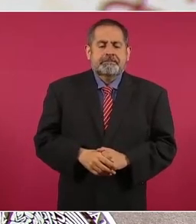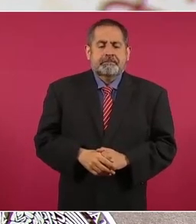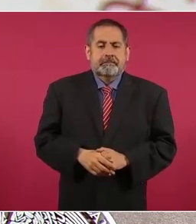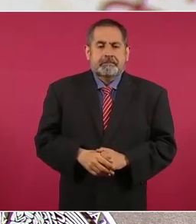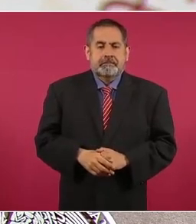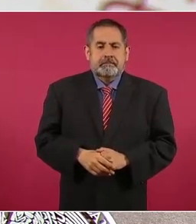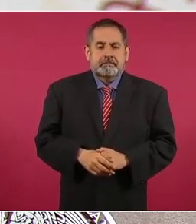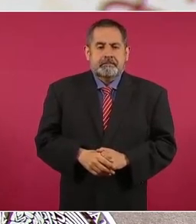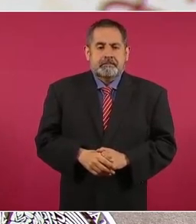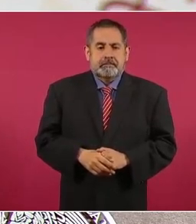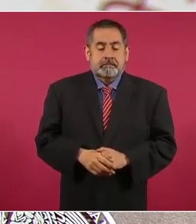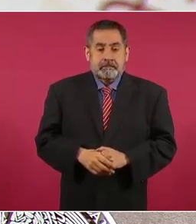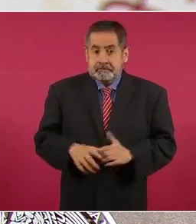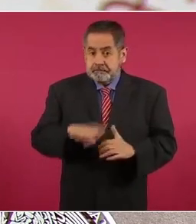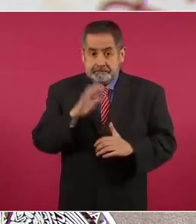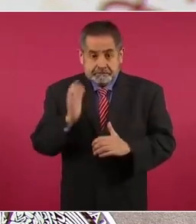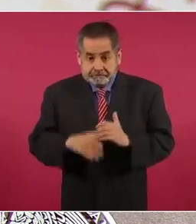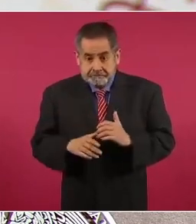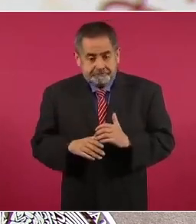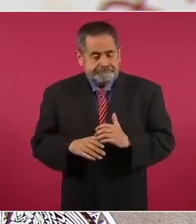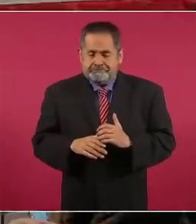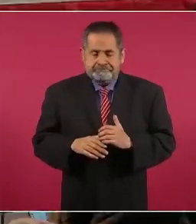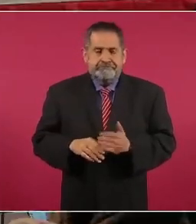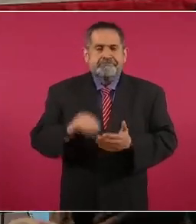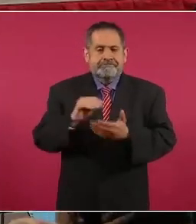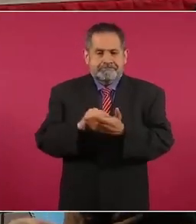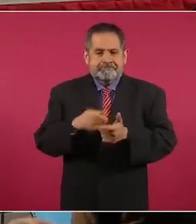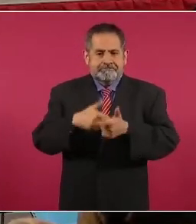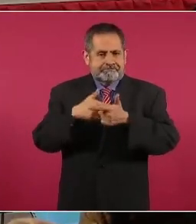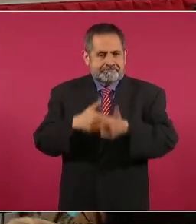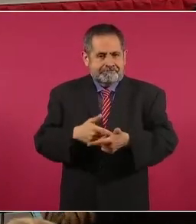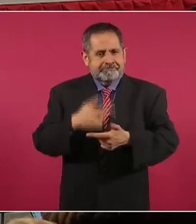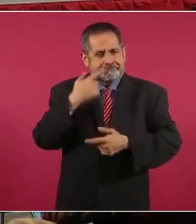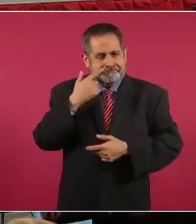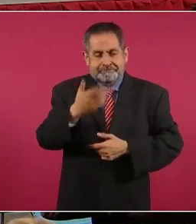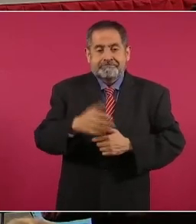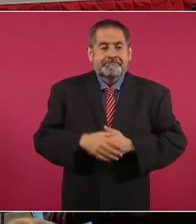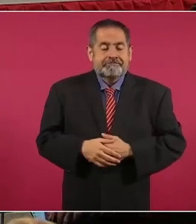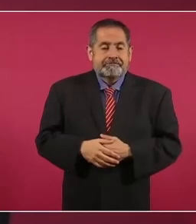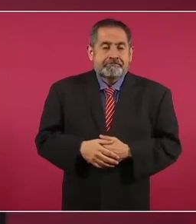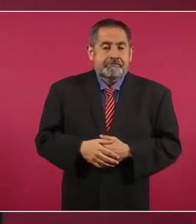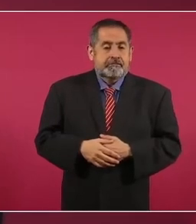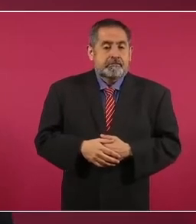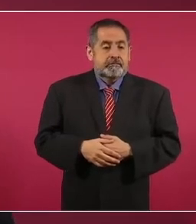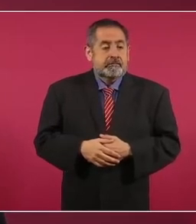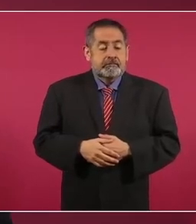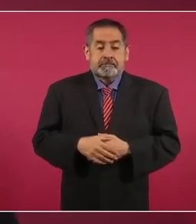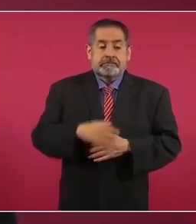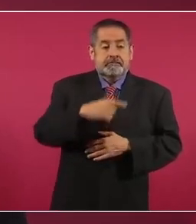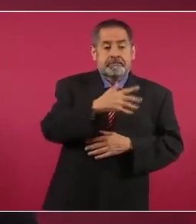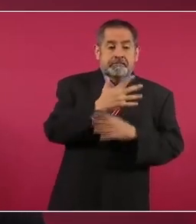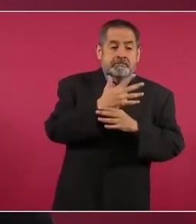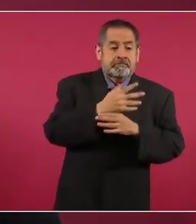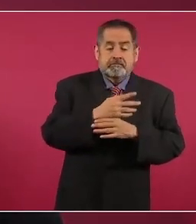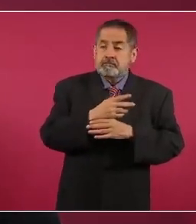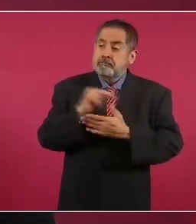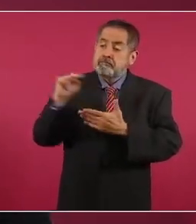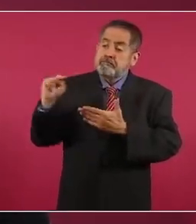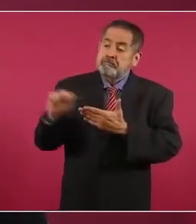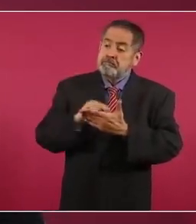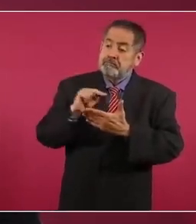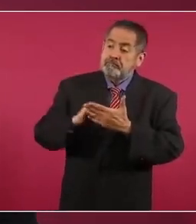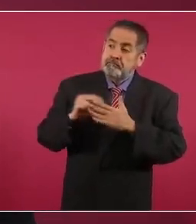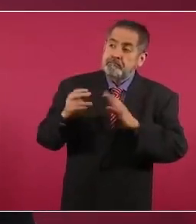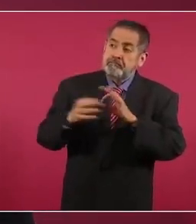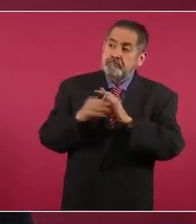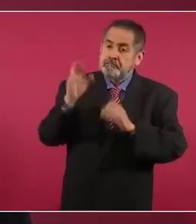Aquí no acaba, porque tenemos otra de espías. Se desinforma por acuerdo firmado con Rusia. La